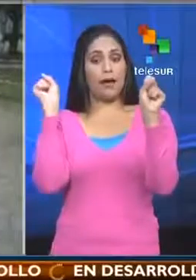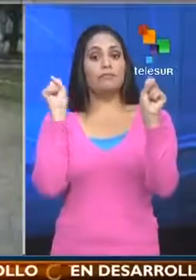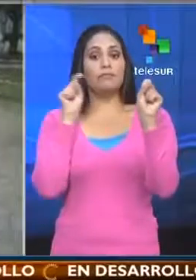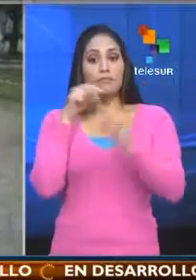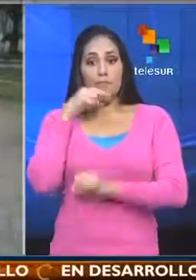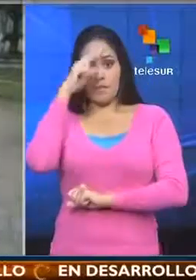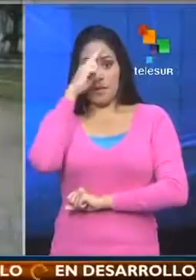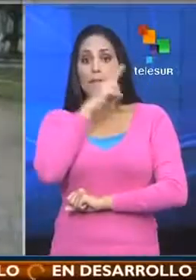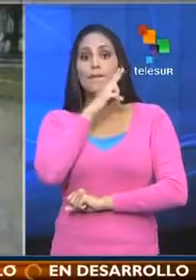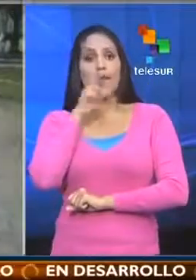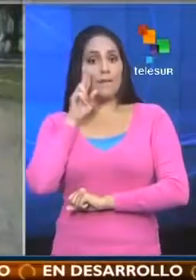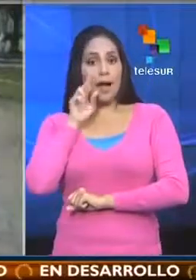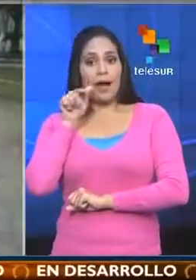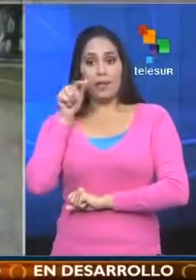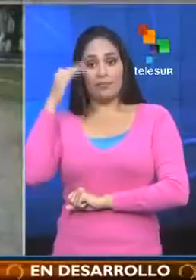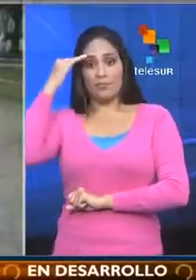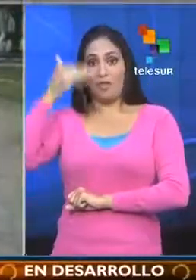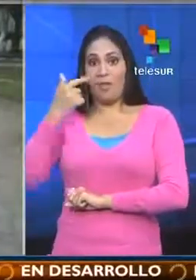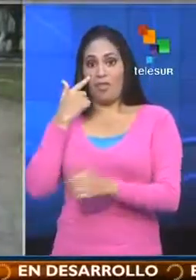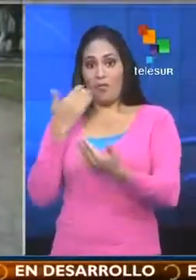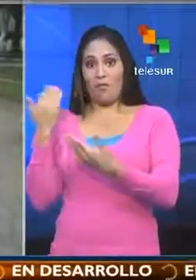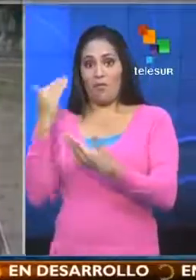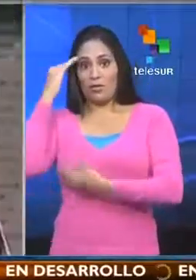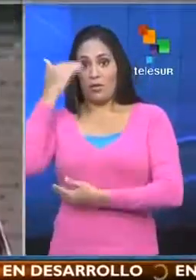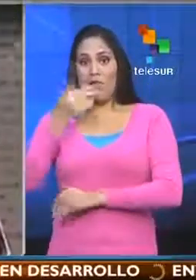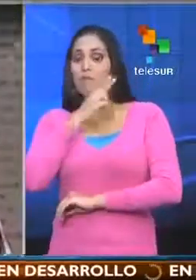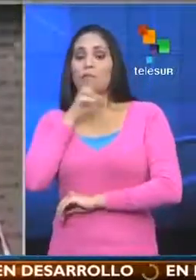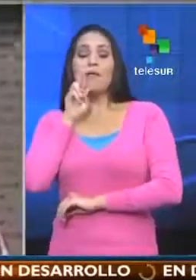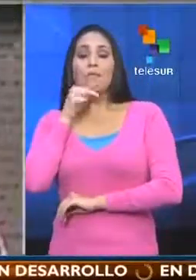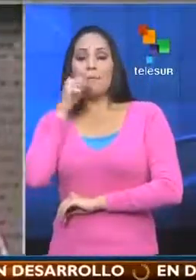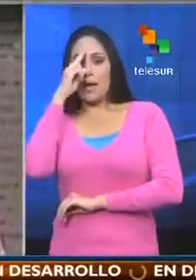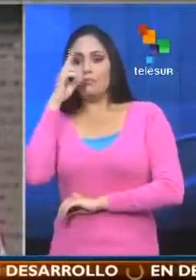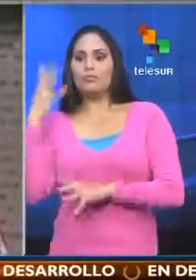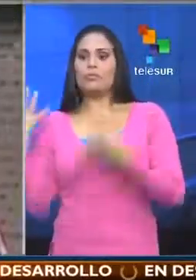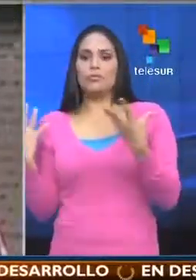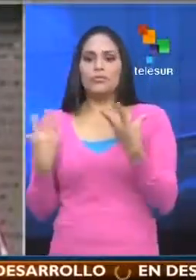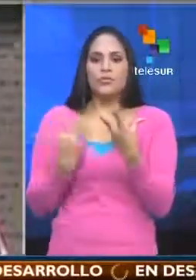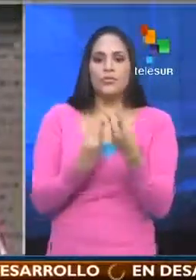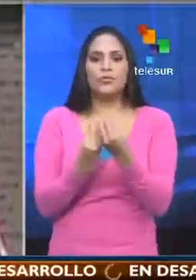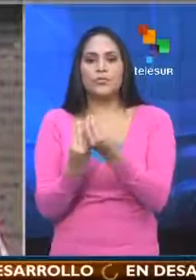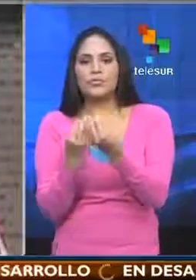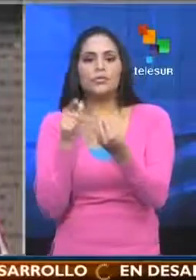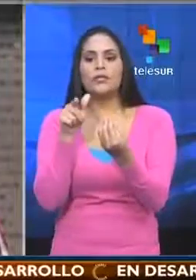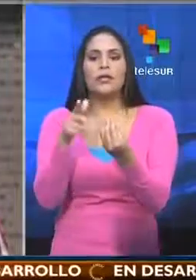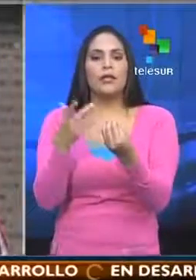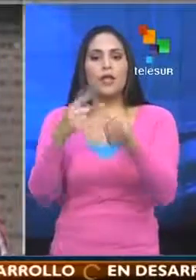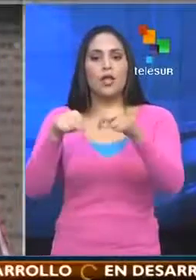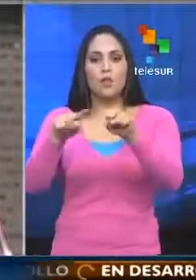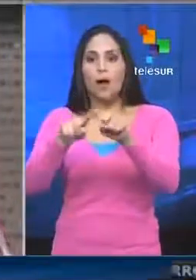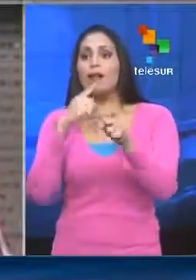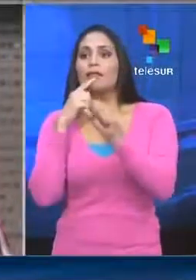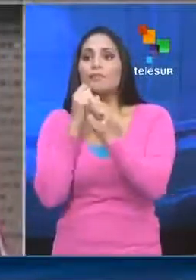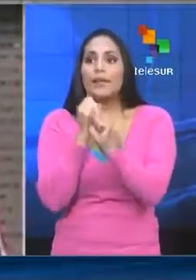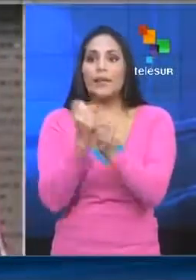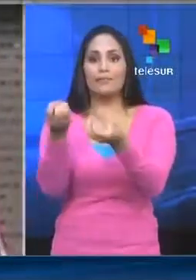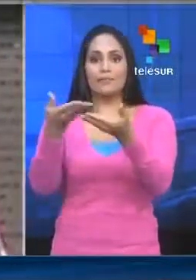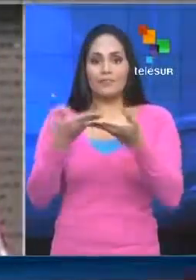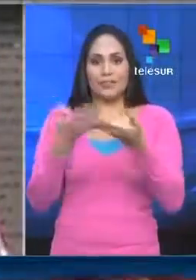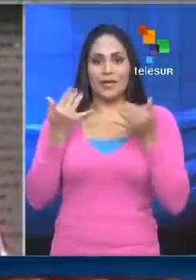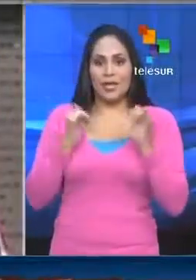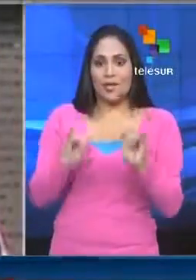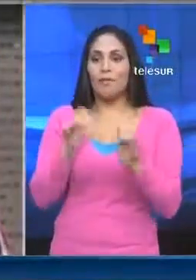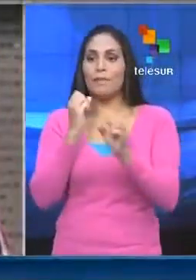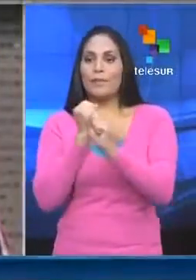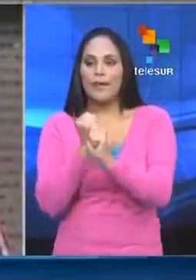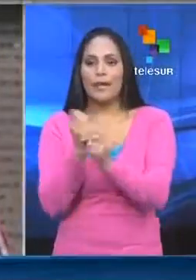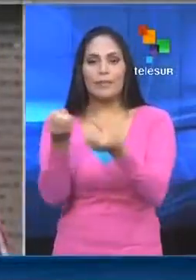de este soldado vienen siguiendo de cerca este proceso. Ellos se encuentran allí en el departamento del Valle del Cauca, en Cali, la